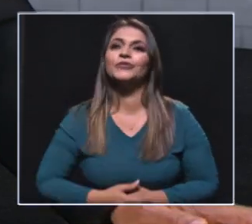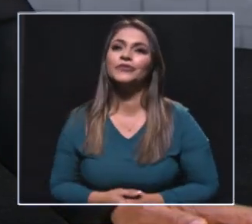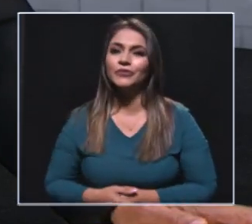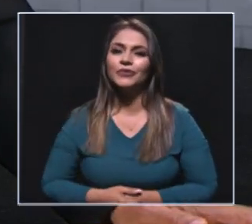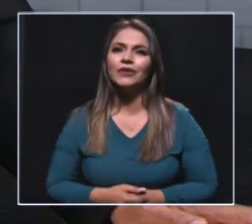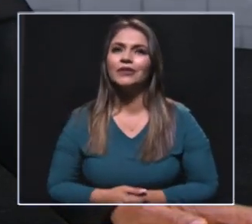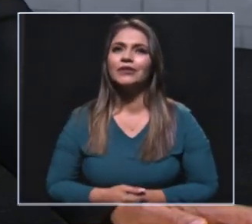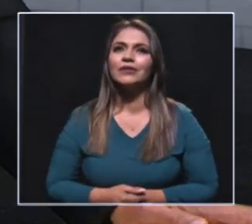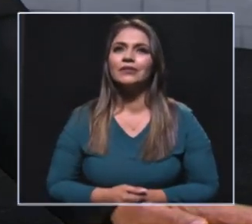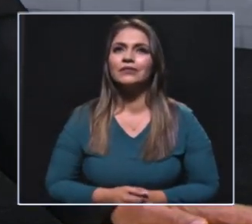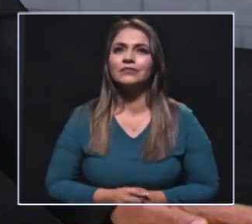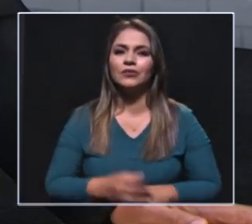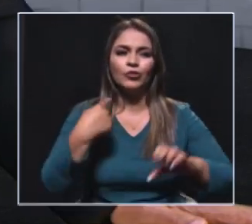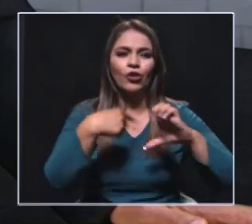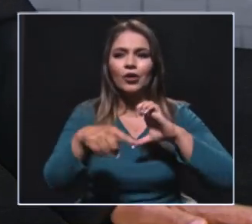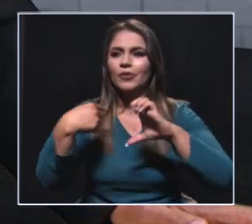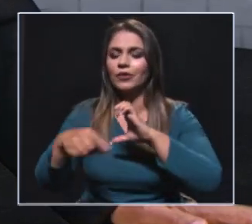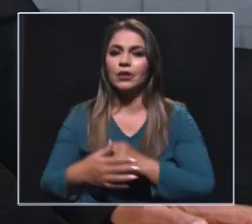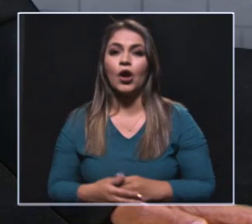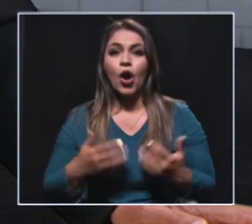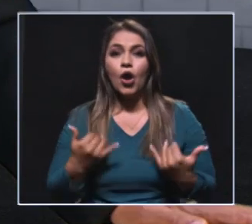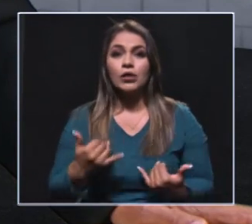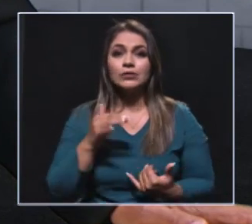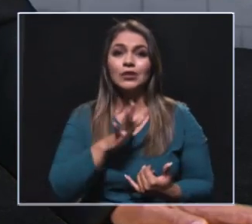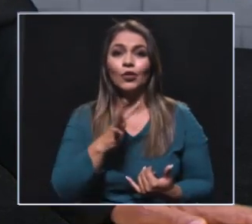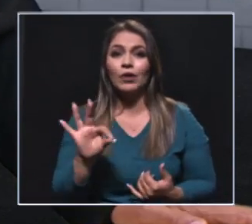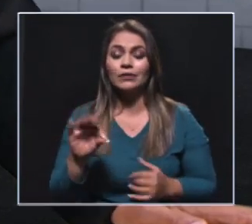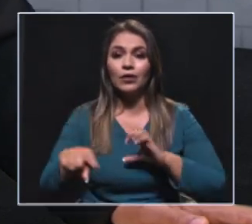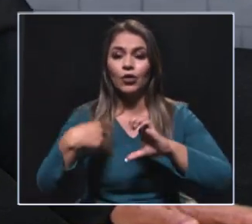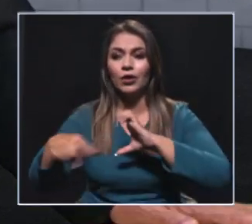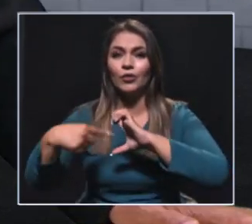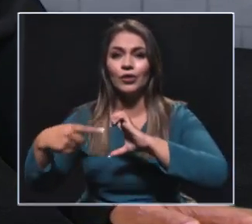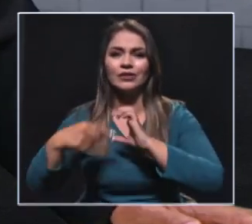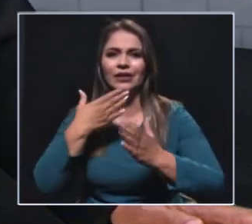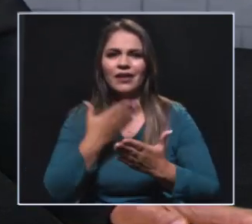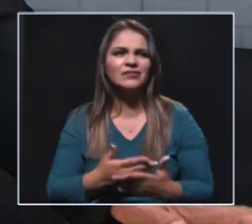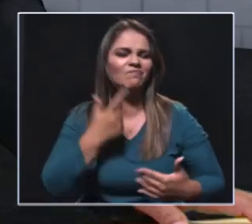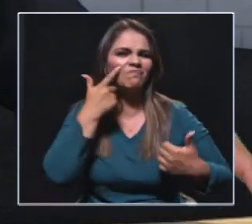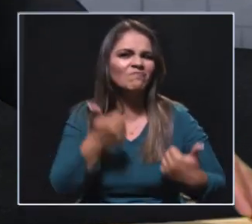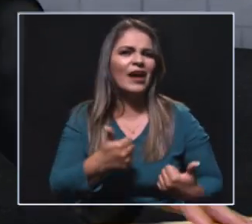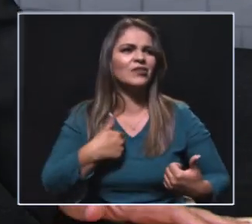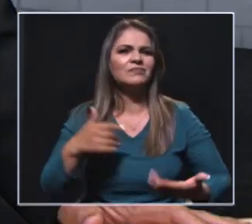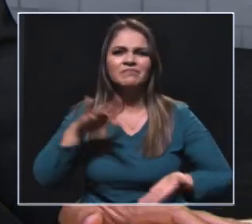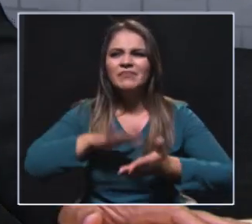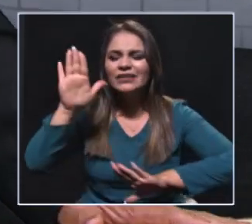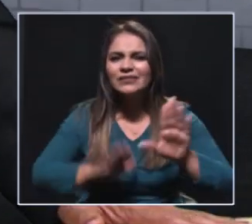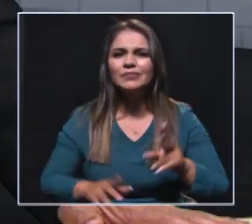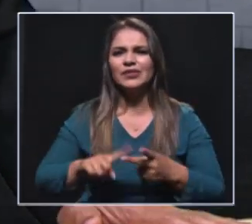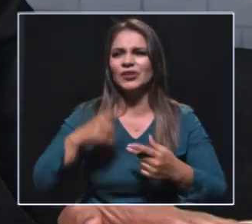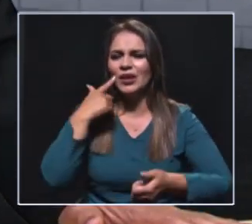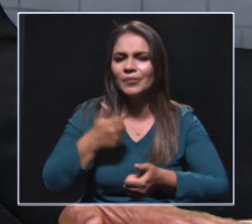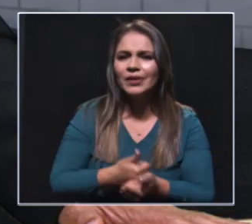empiezo por correo y hoy he recibido más de 50 correos diciéndome gracias, qué bueno, ahora lo que se viene es precisamente el